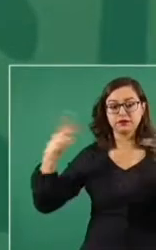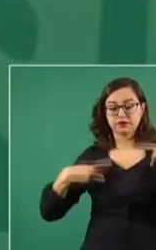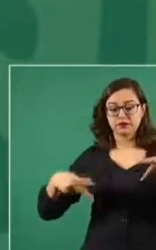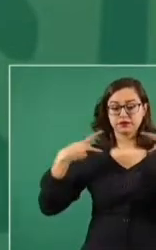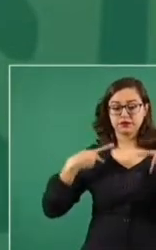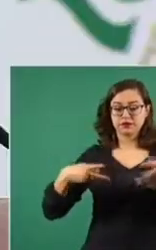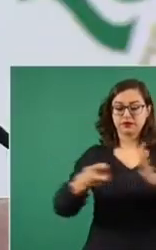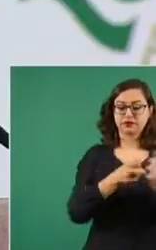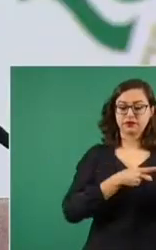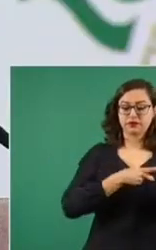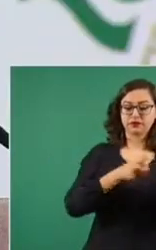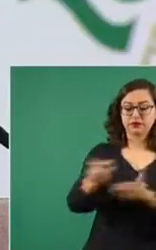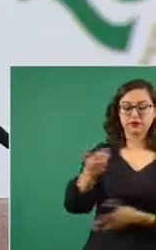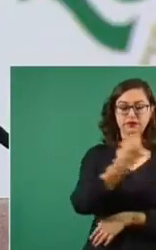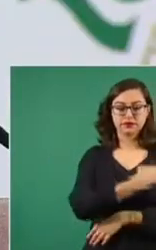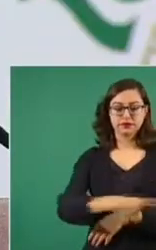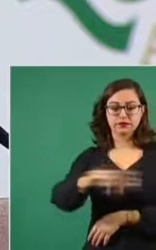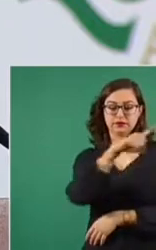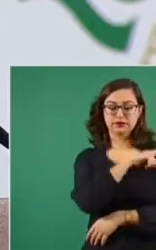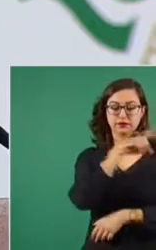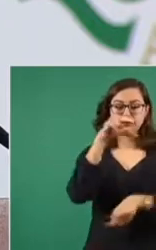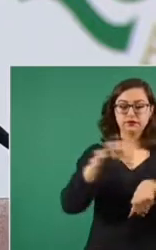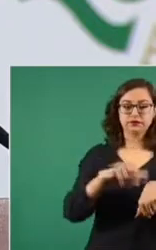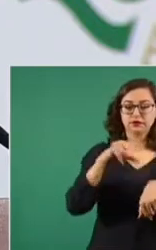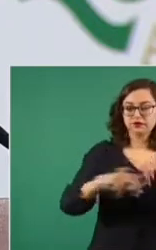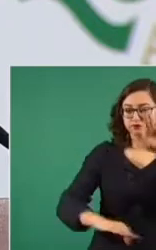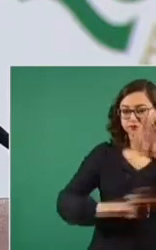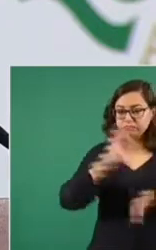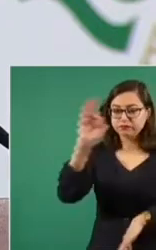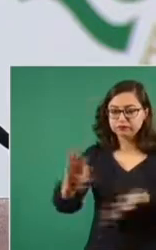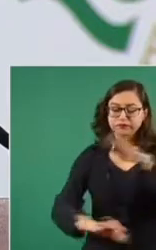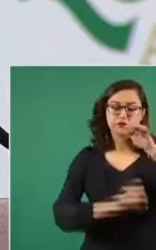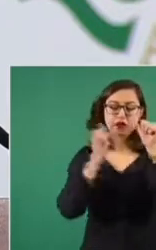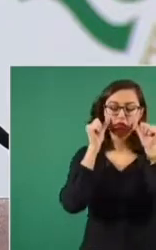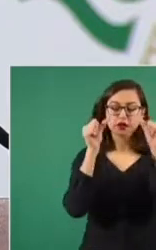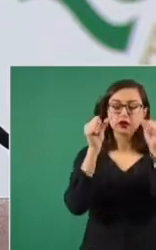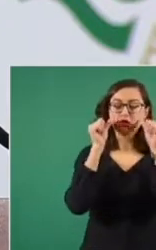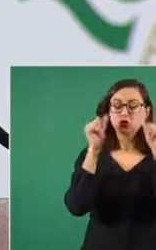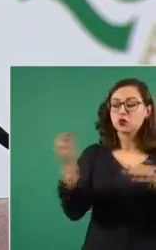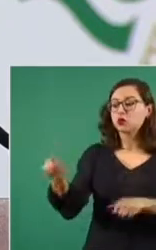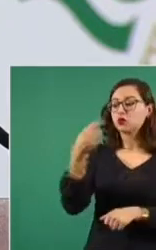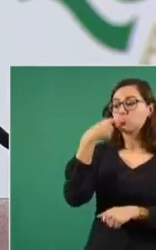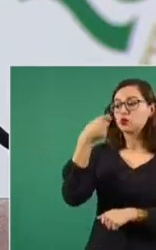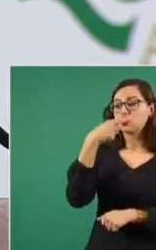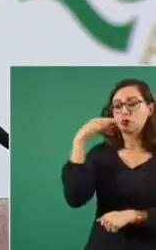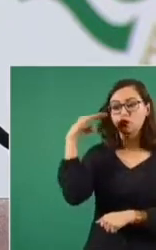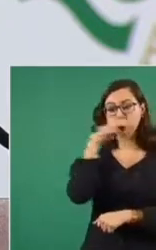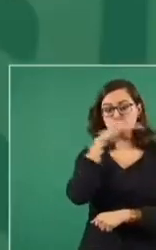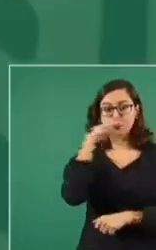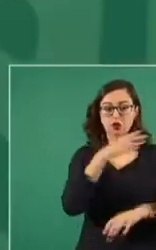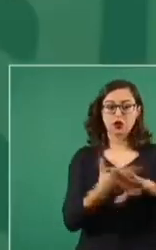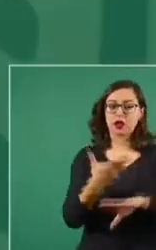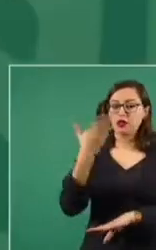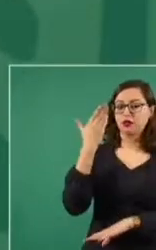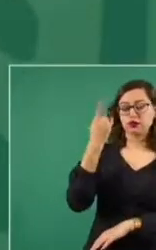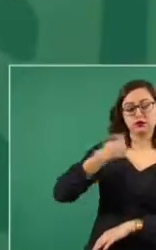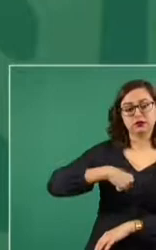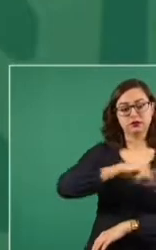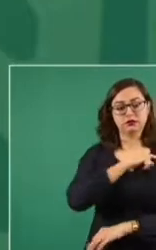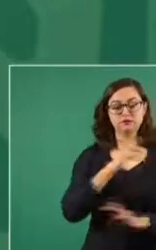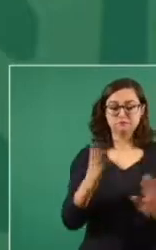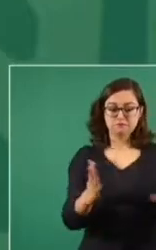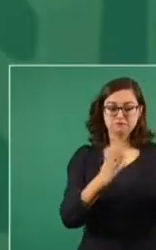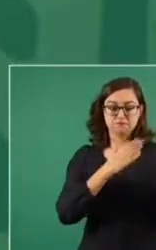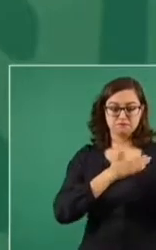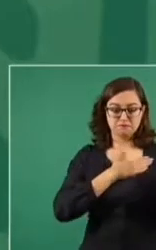y los medicamentos gratuitos, que fue un compromiso que hicimos. Entonces,